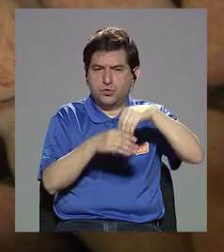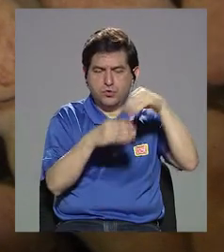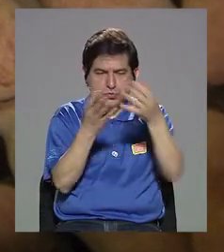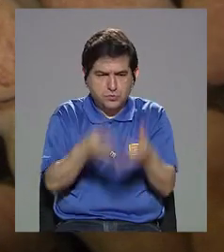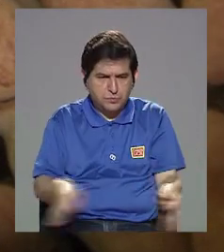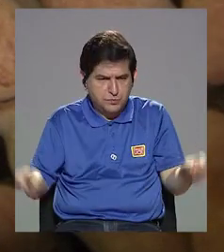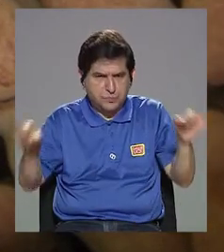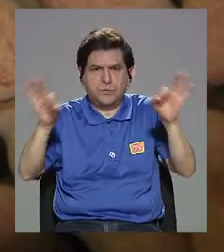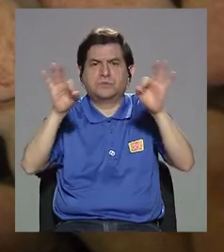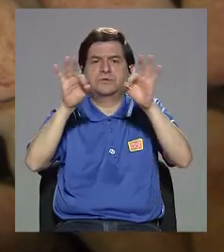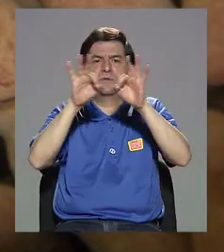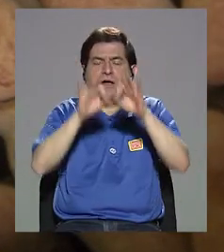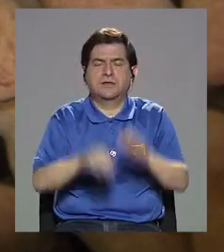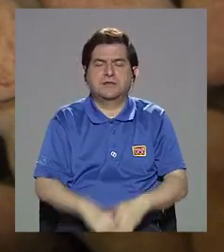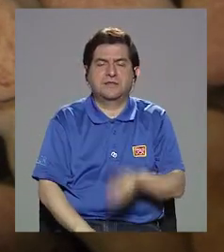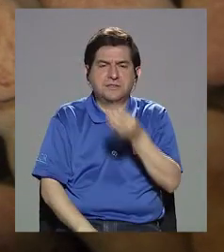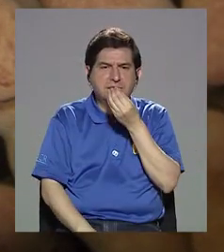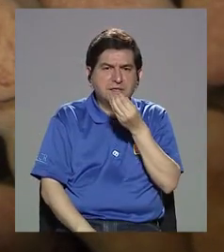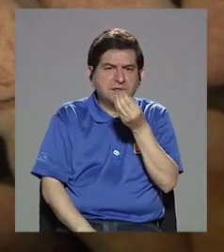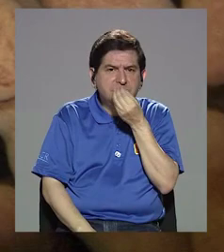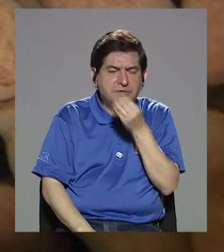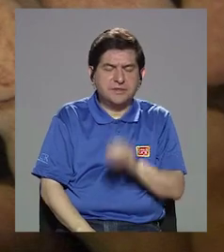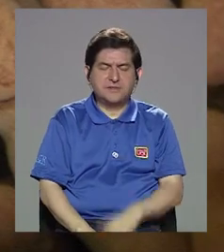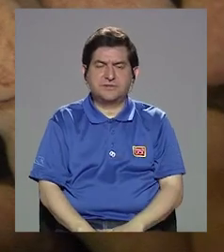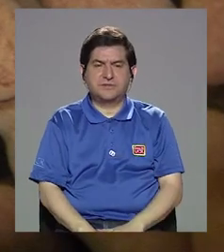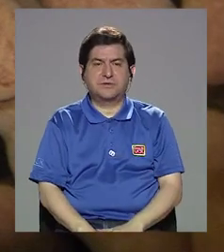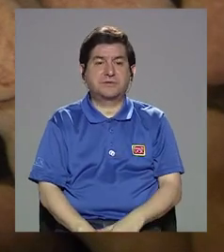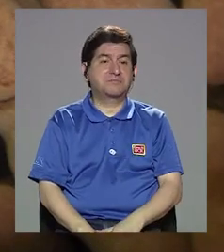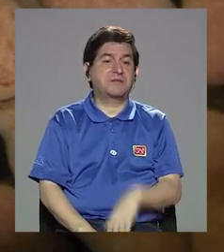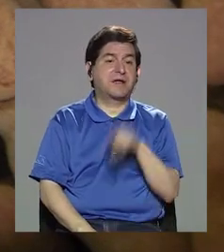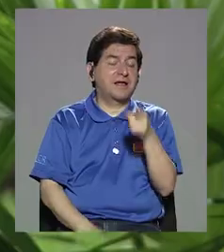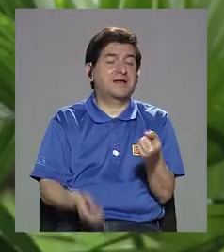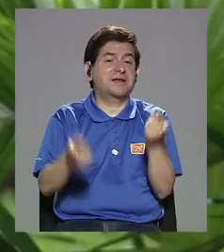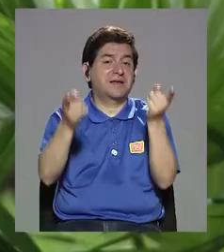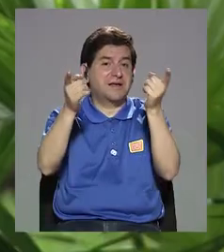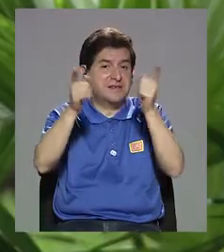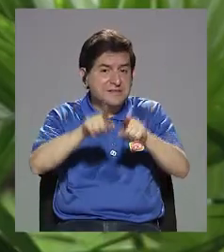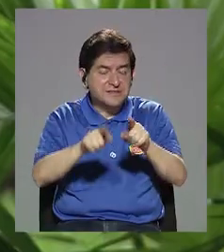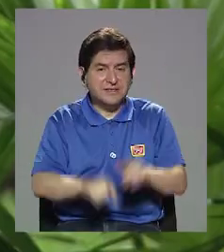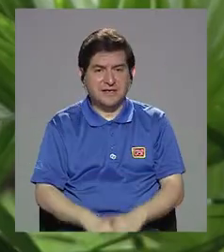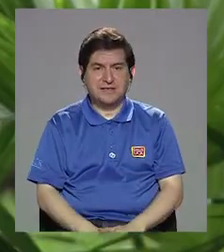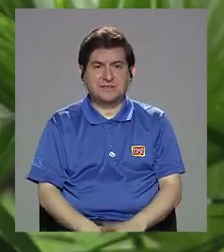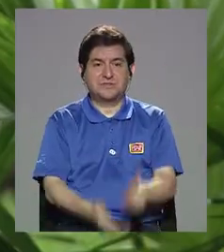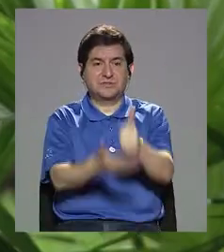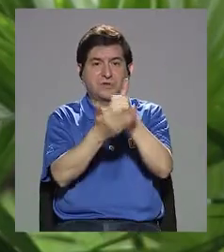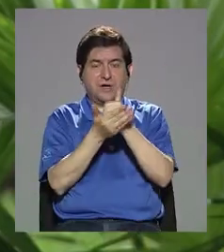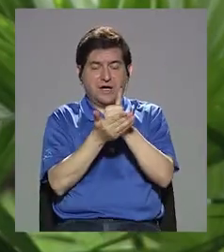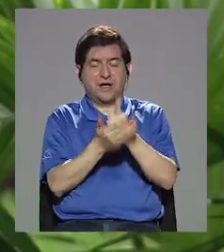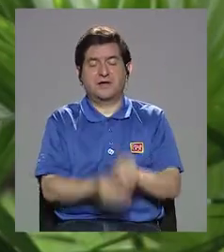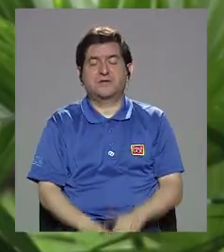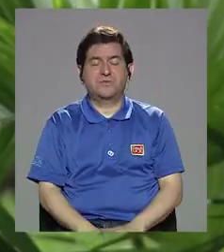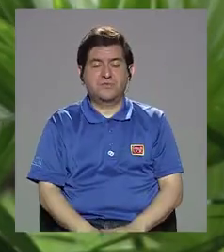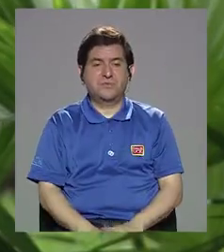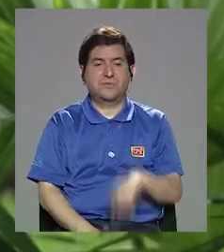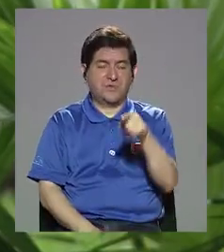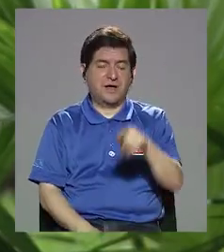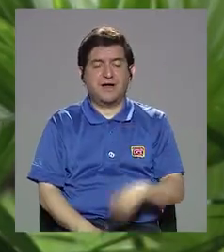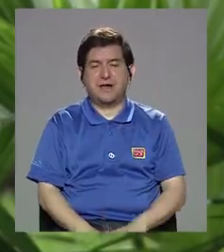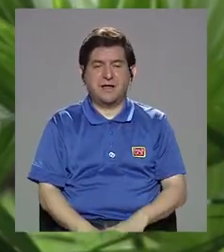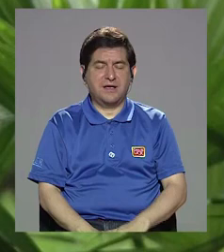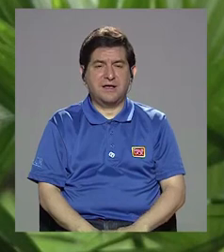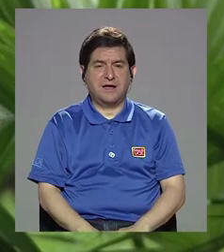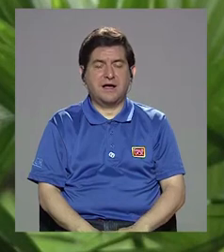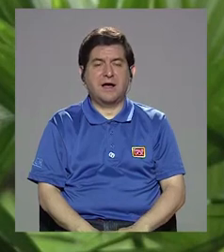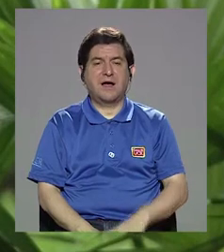que tienen efectos positivos, no sube la glucosa, entonces